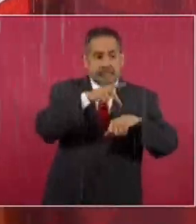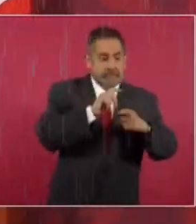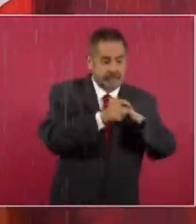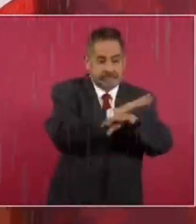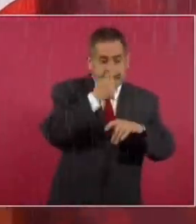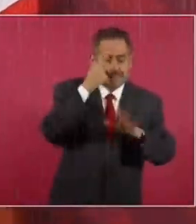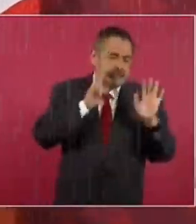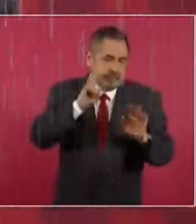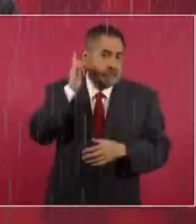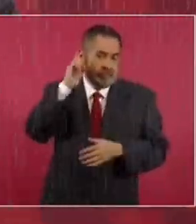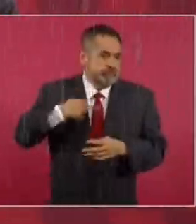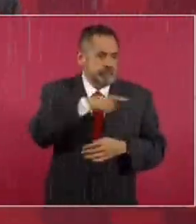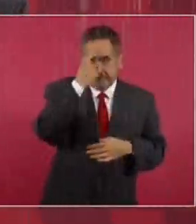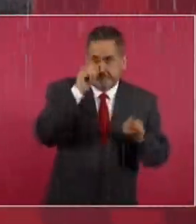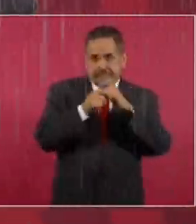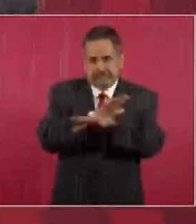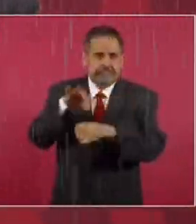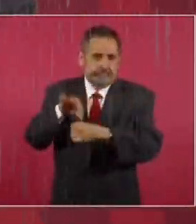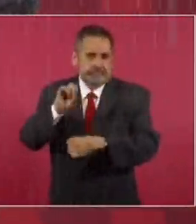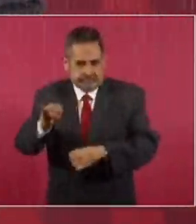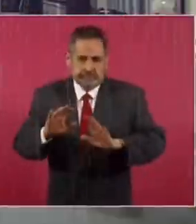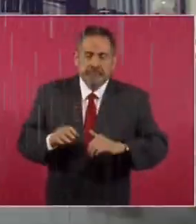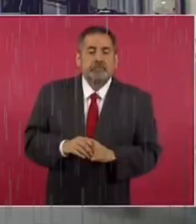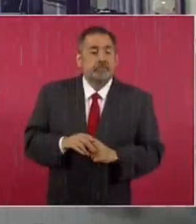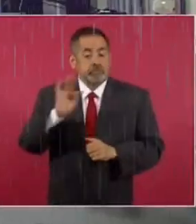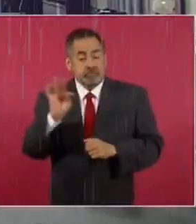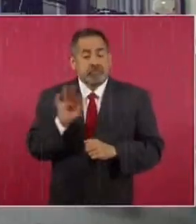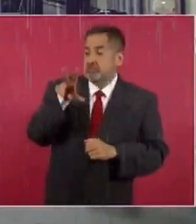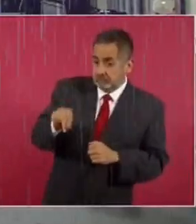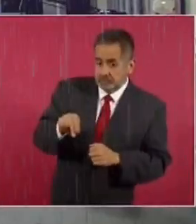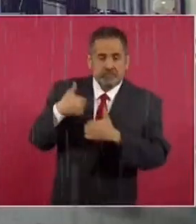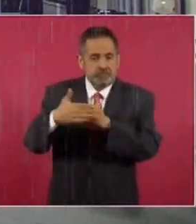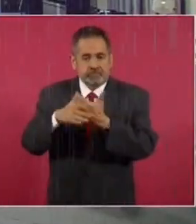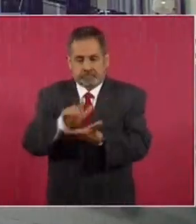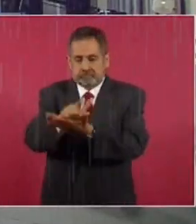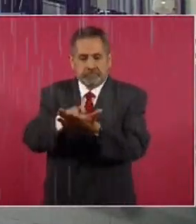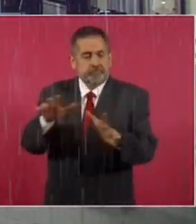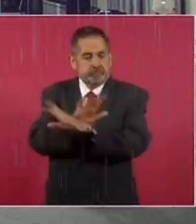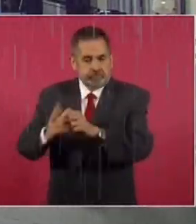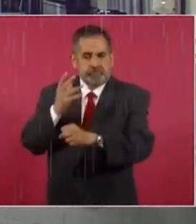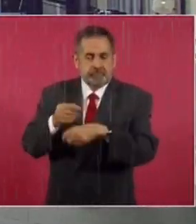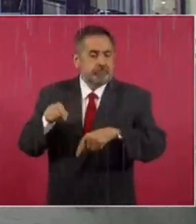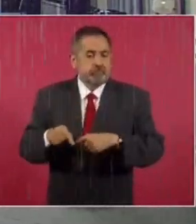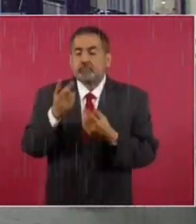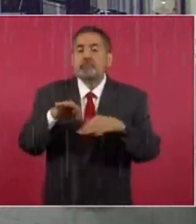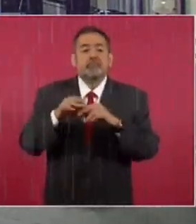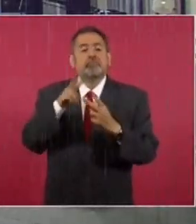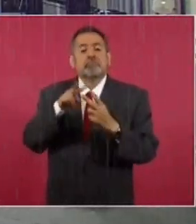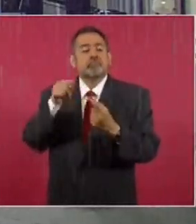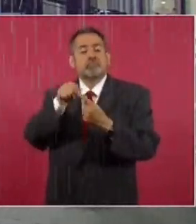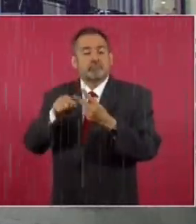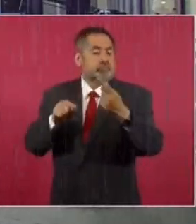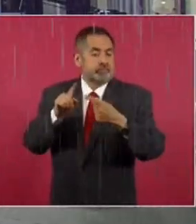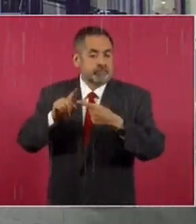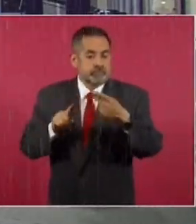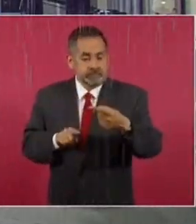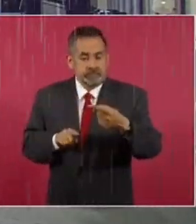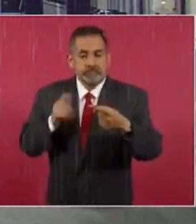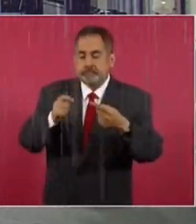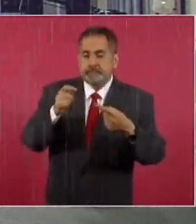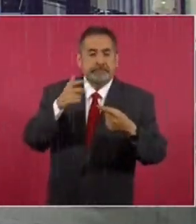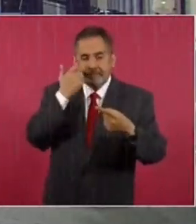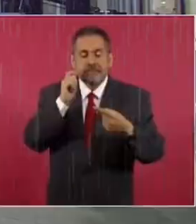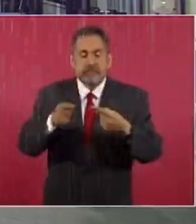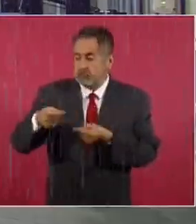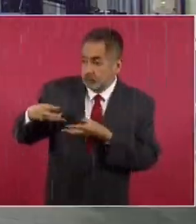de modo de parecer. Pero si no hay esa reforma constitucional, va a haber una reforma legal. Nos importan dos cosas, lo de reducir